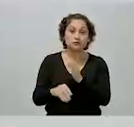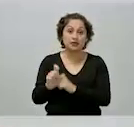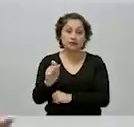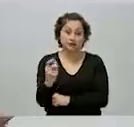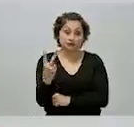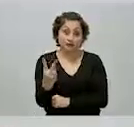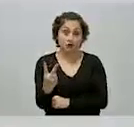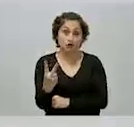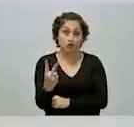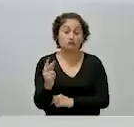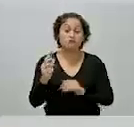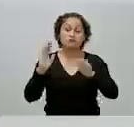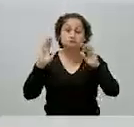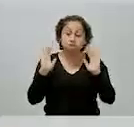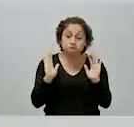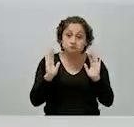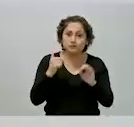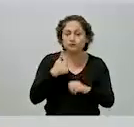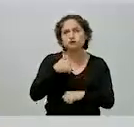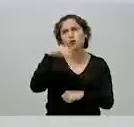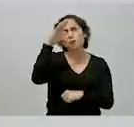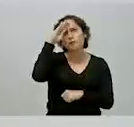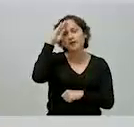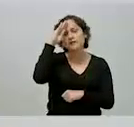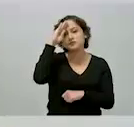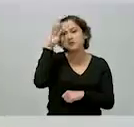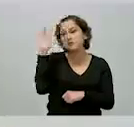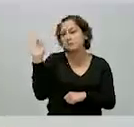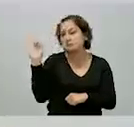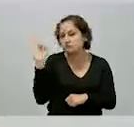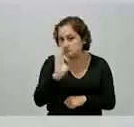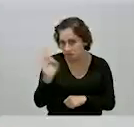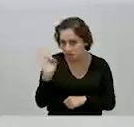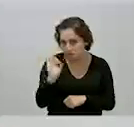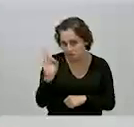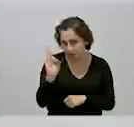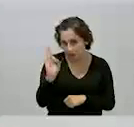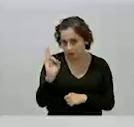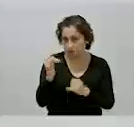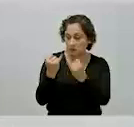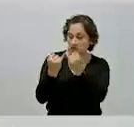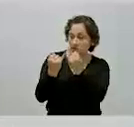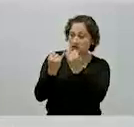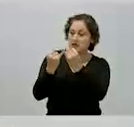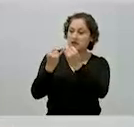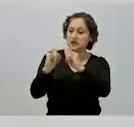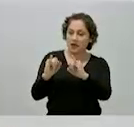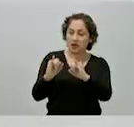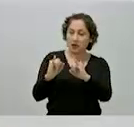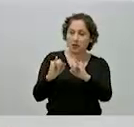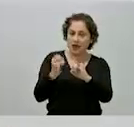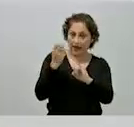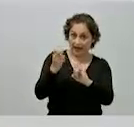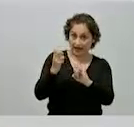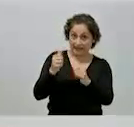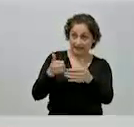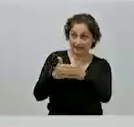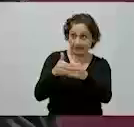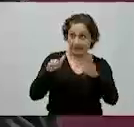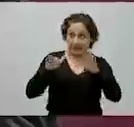¿Por qué no inauguramos a finales del 2022 este tren?